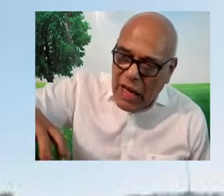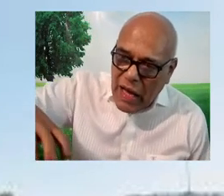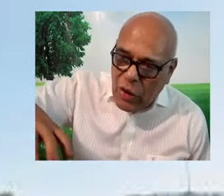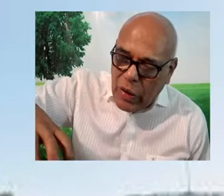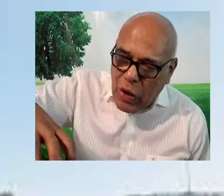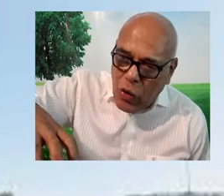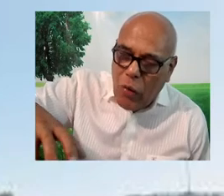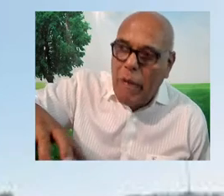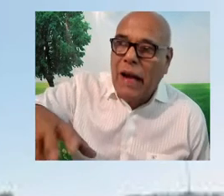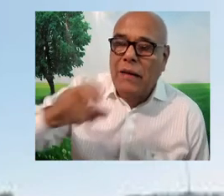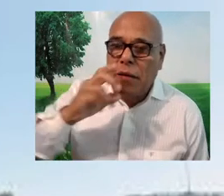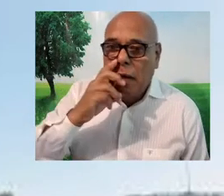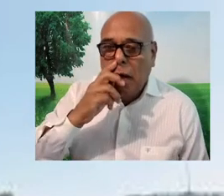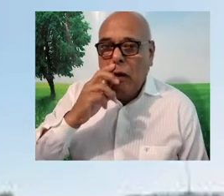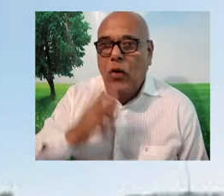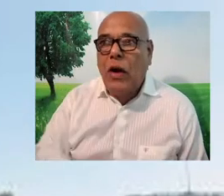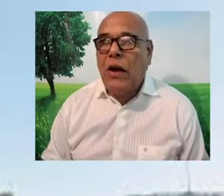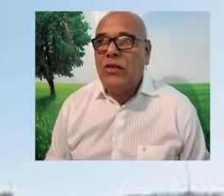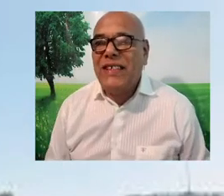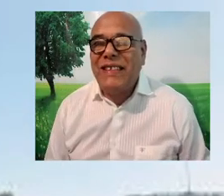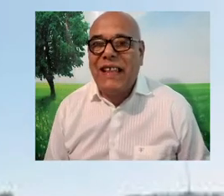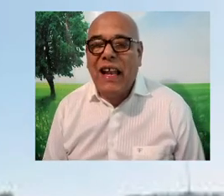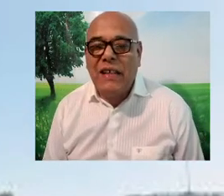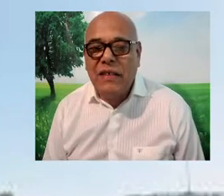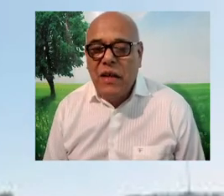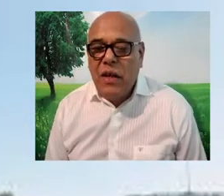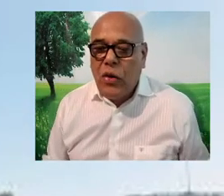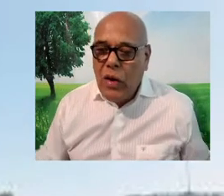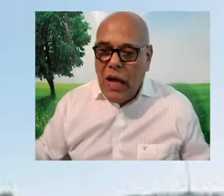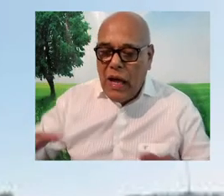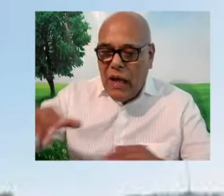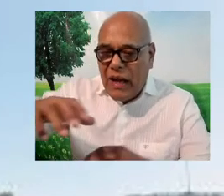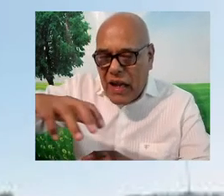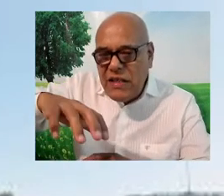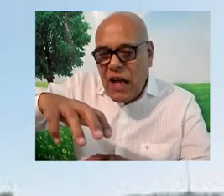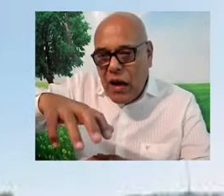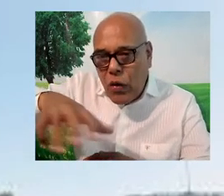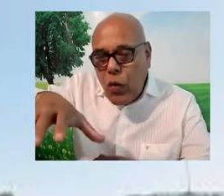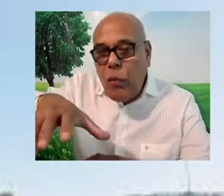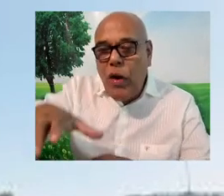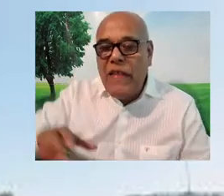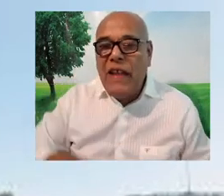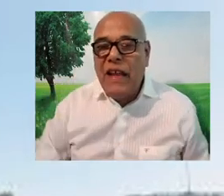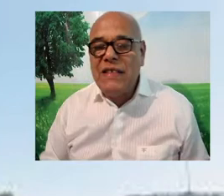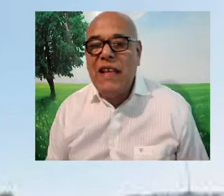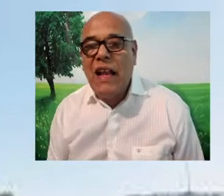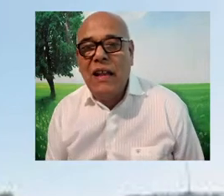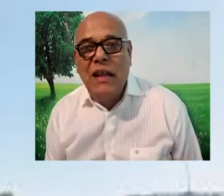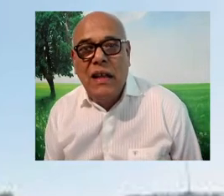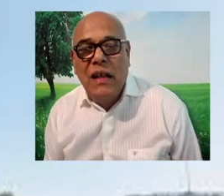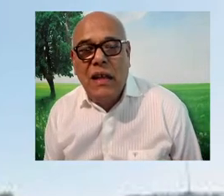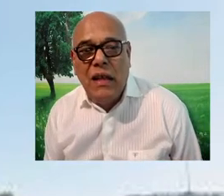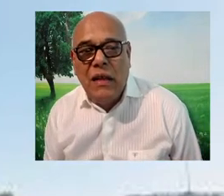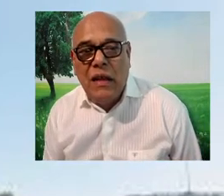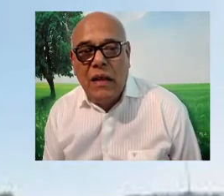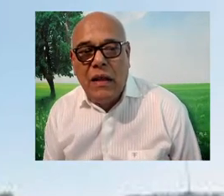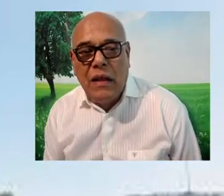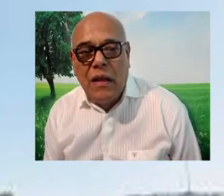lógicamente, ha logrado copar los cargos estatales con la rancia cúpula dirigencial